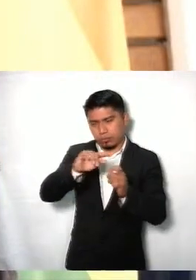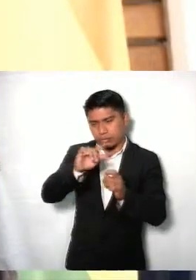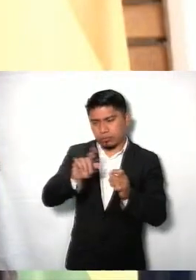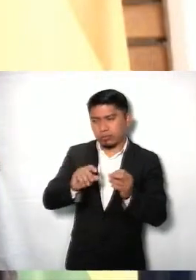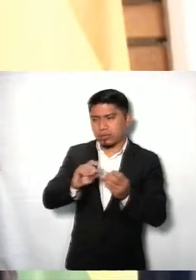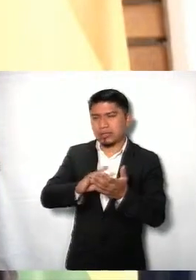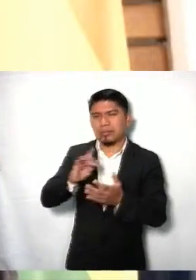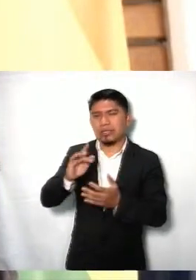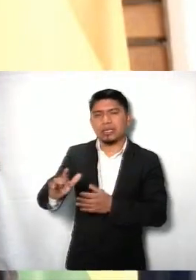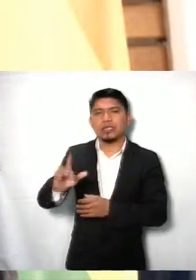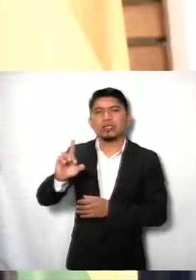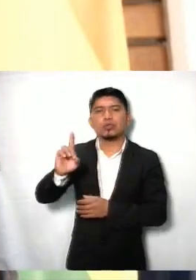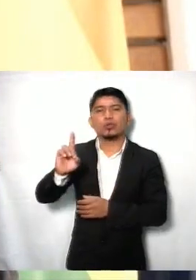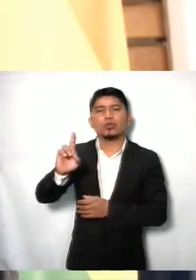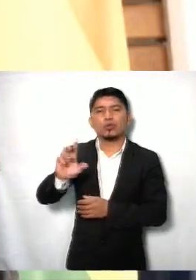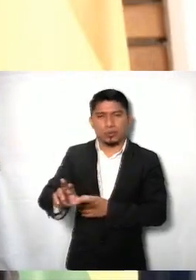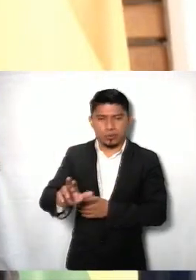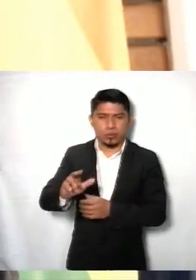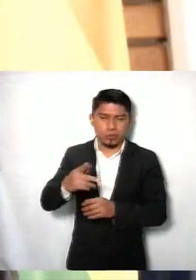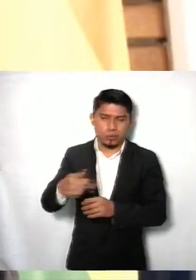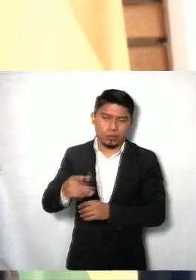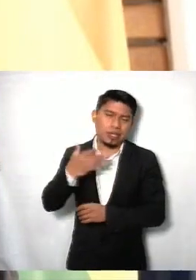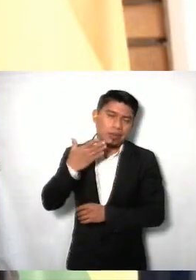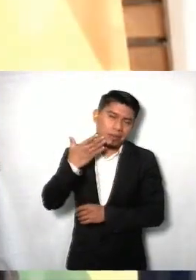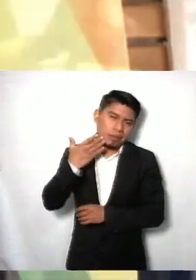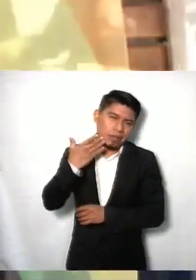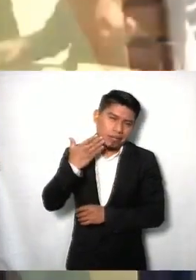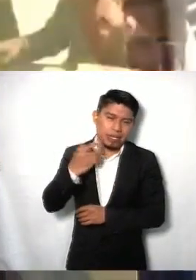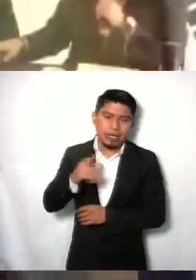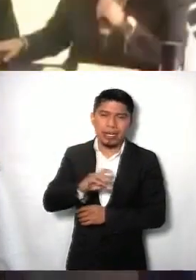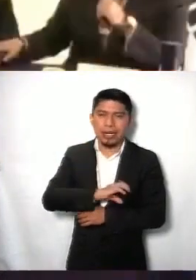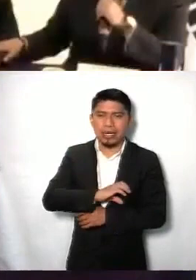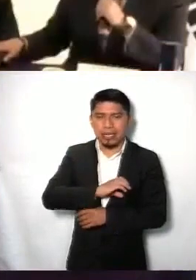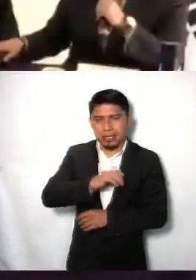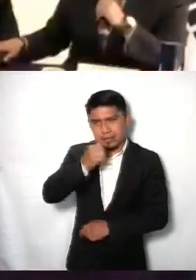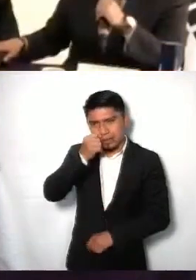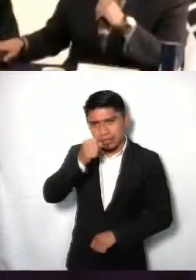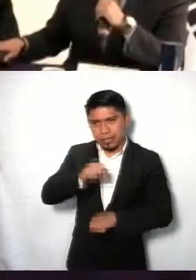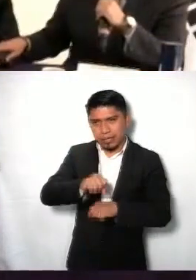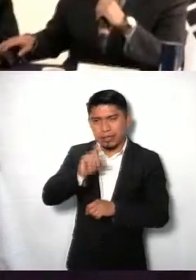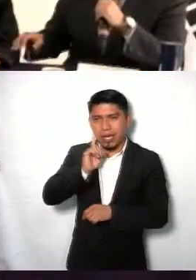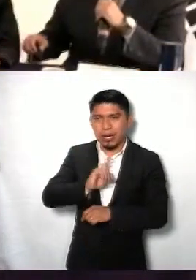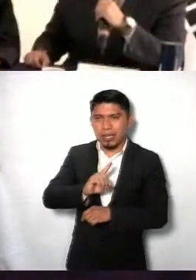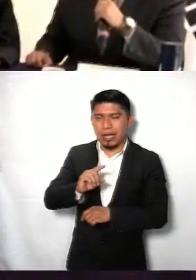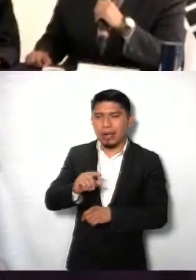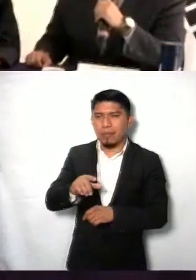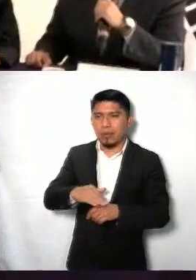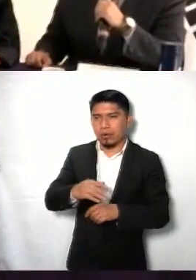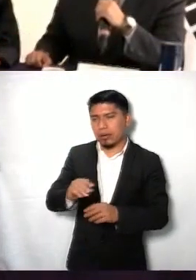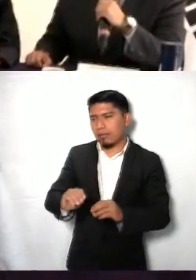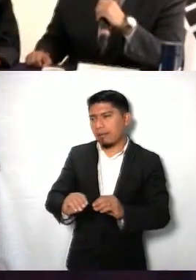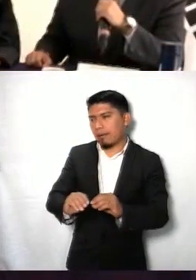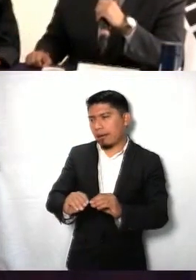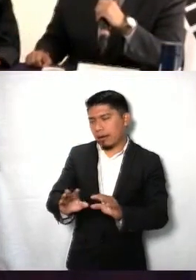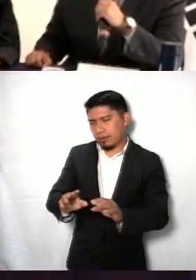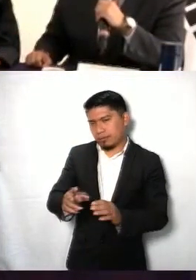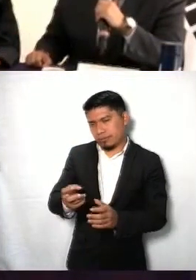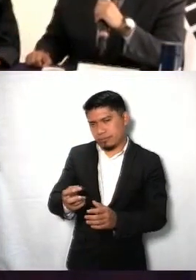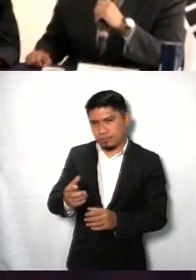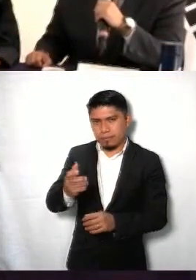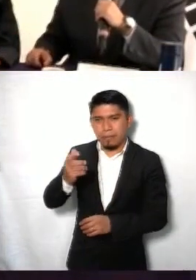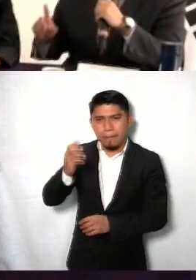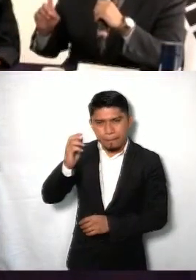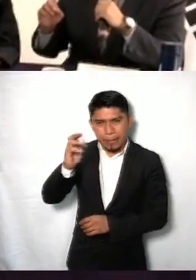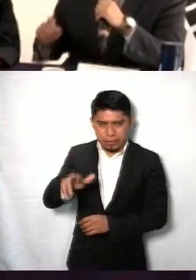Gracias, doctor, por su generosidad, a nuestra querida secretaria general, por supuesto, mi querida